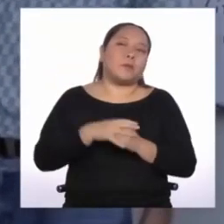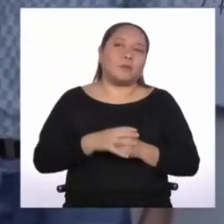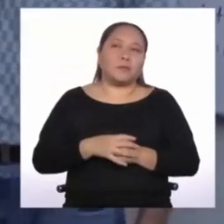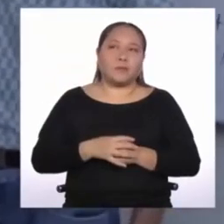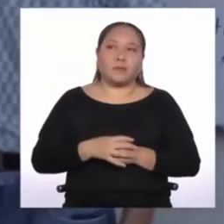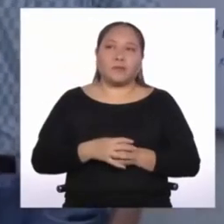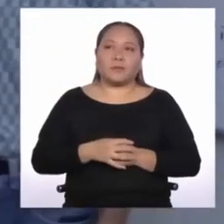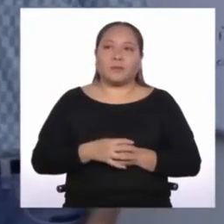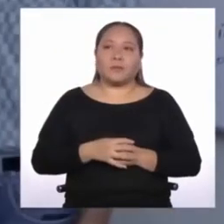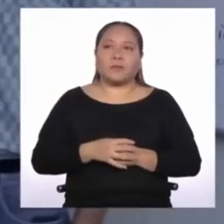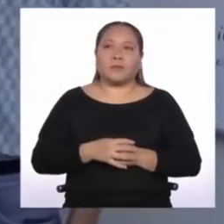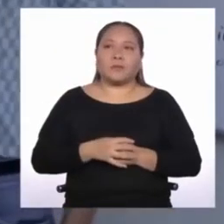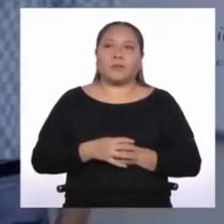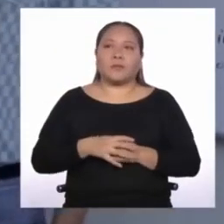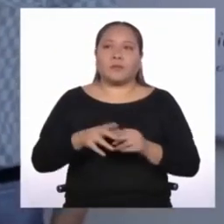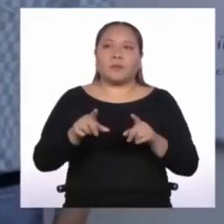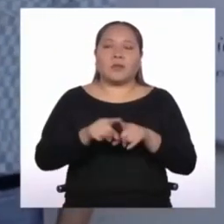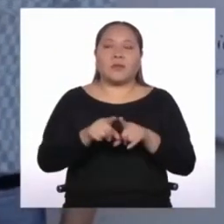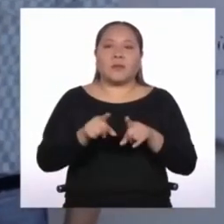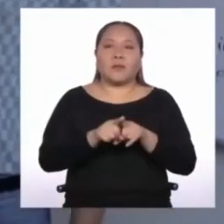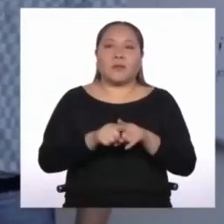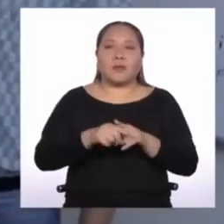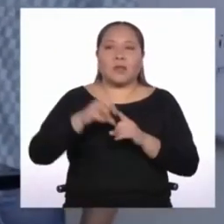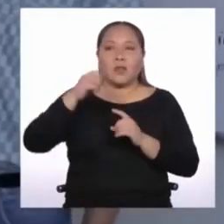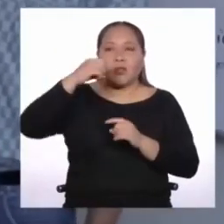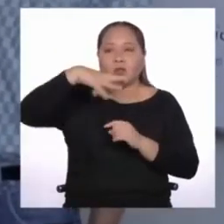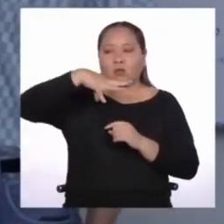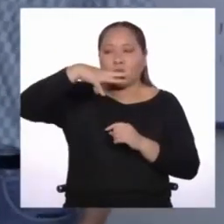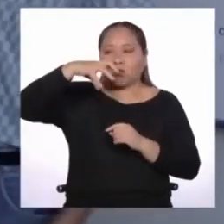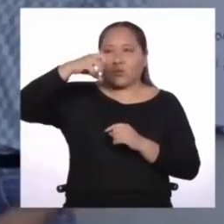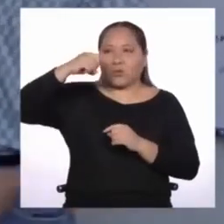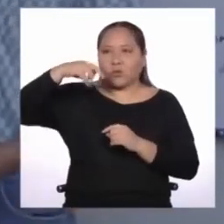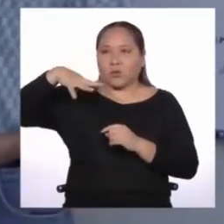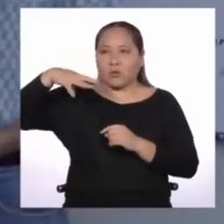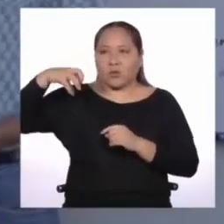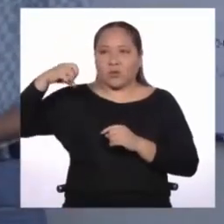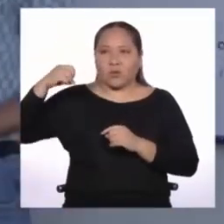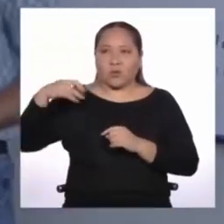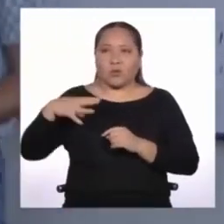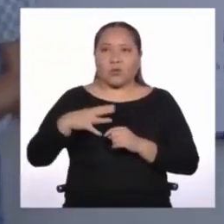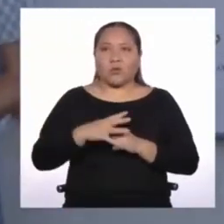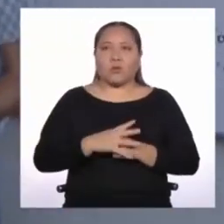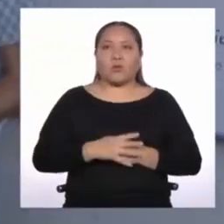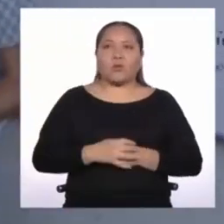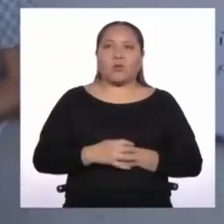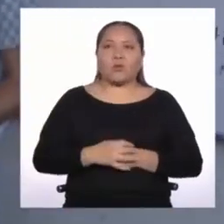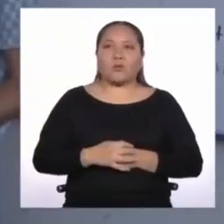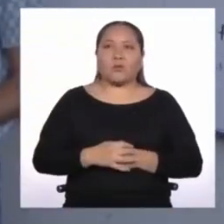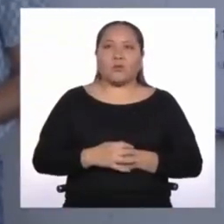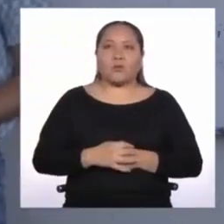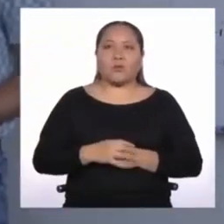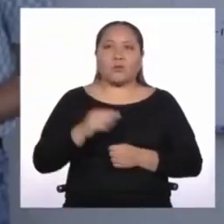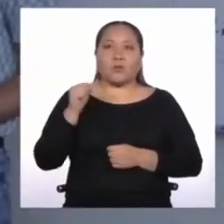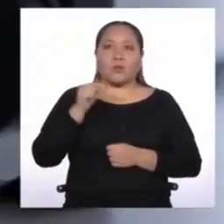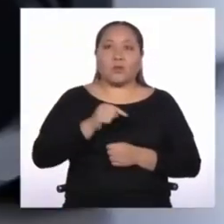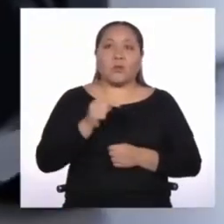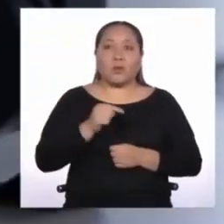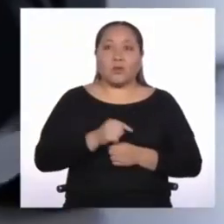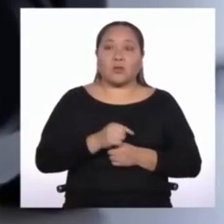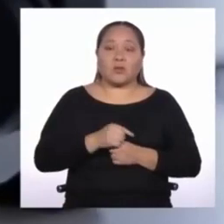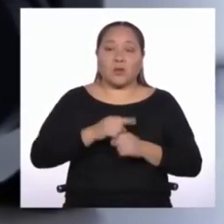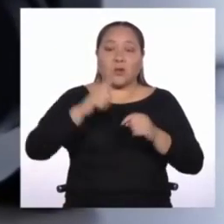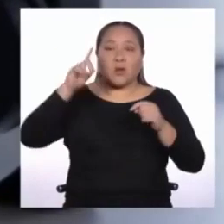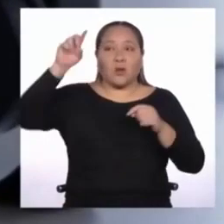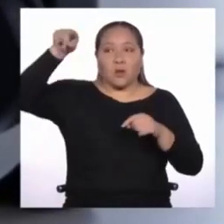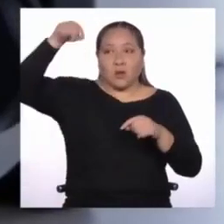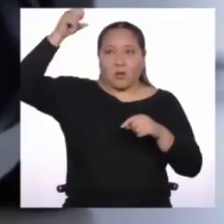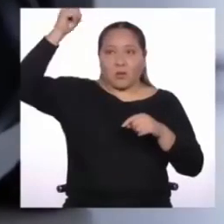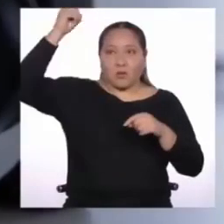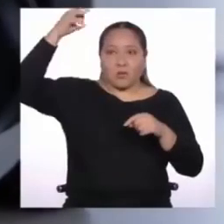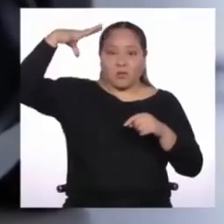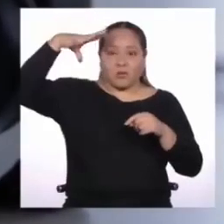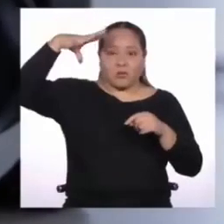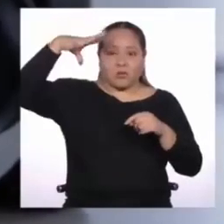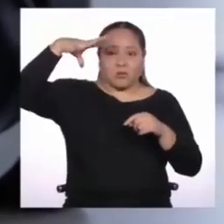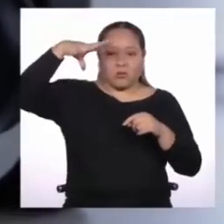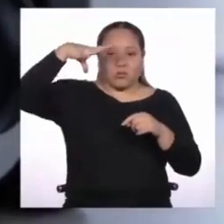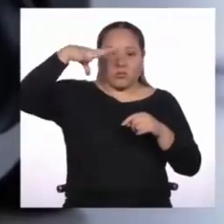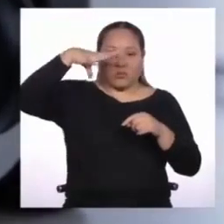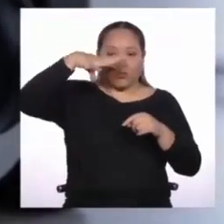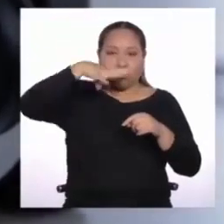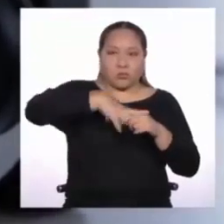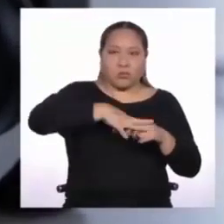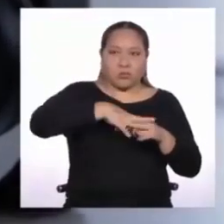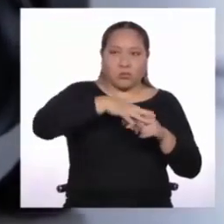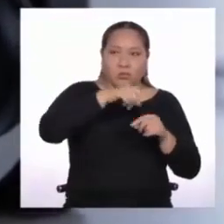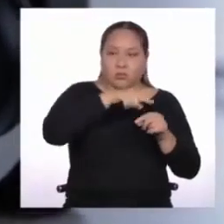calor que hay ahora. Y tenemos estas luces para la discoteca. Así es. Y todo esto ha sido cargado con los paneles, que obviamente no están